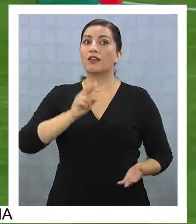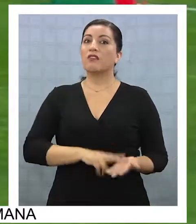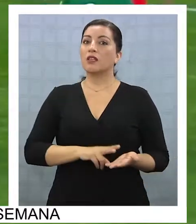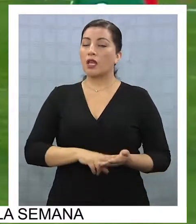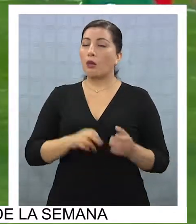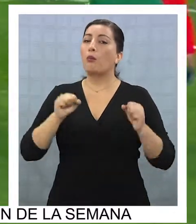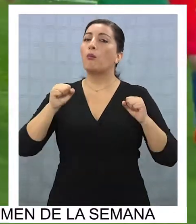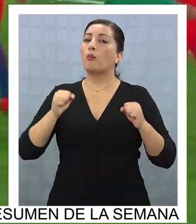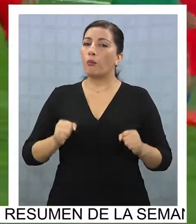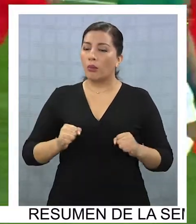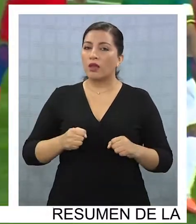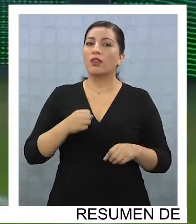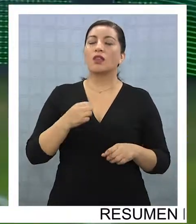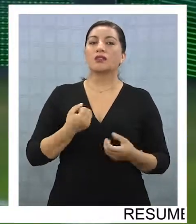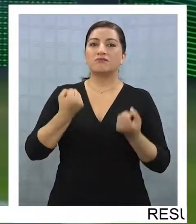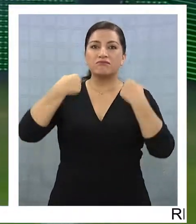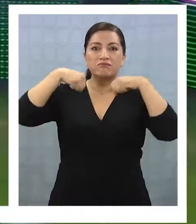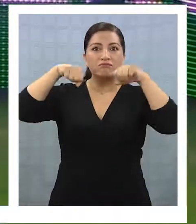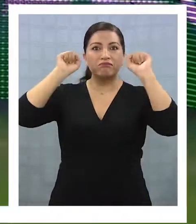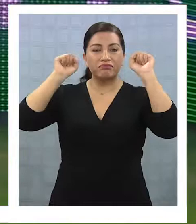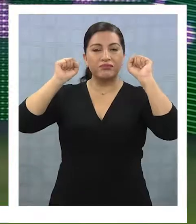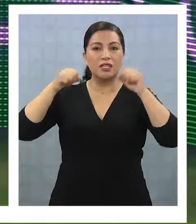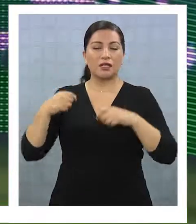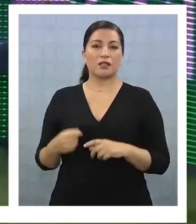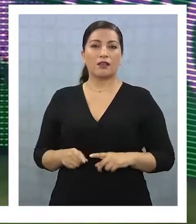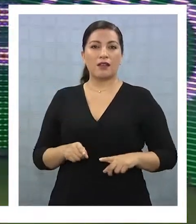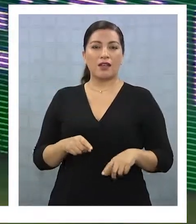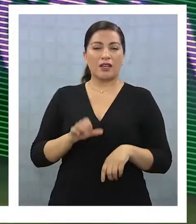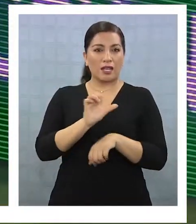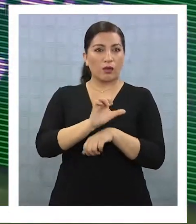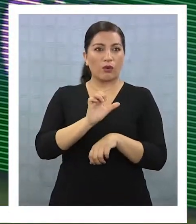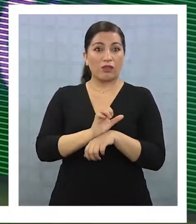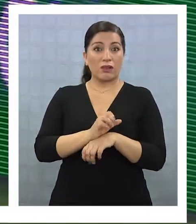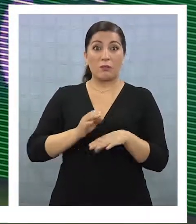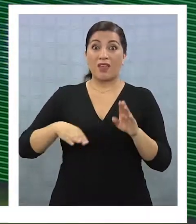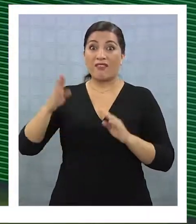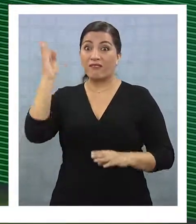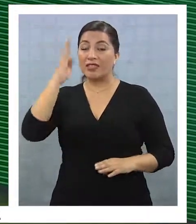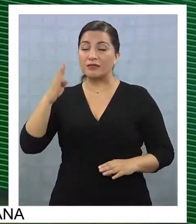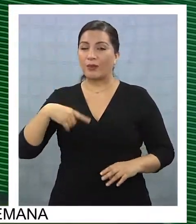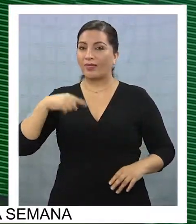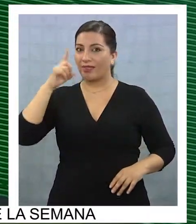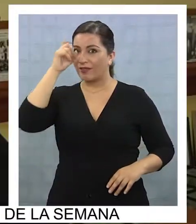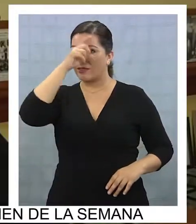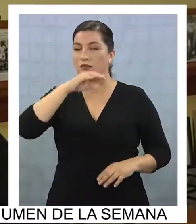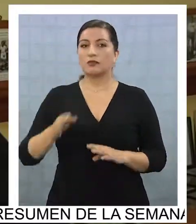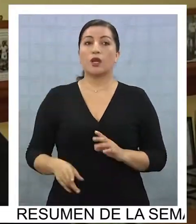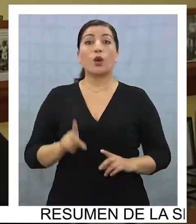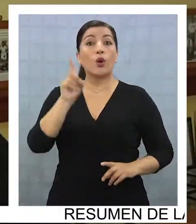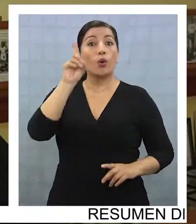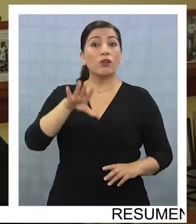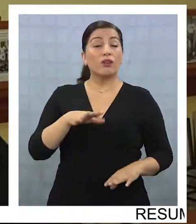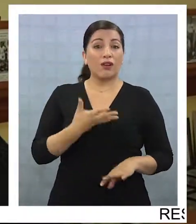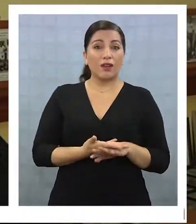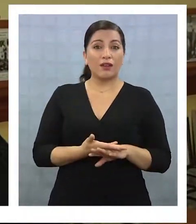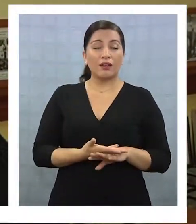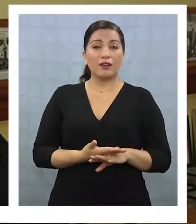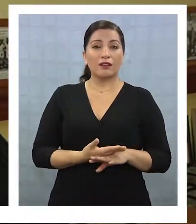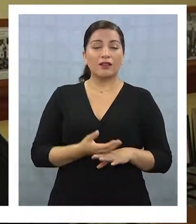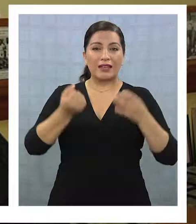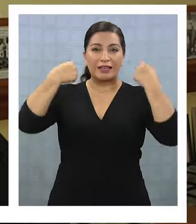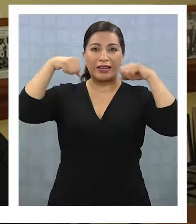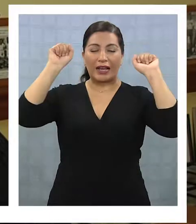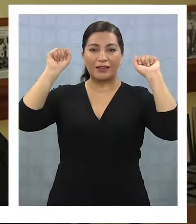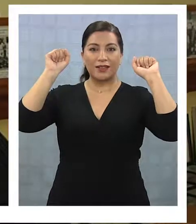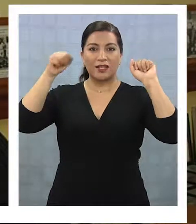ganar a Ecuador acá, pero va a ser muy difícil el partido con Brasil allá, en Brasil en su casa. La única chance que queda ahora es ganar por lo